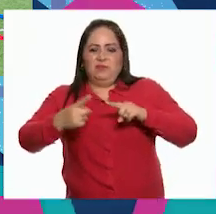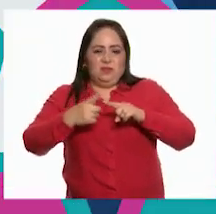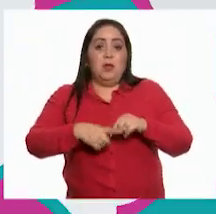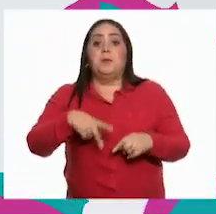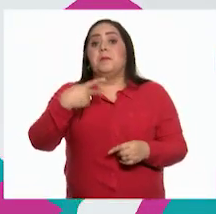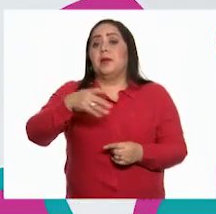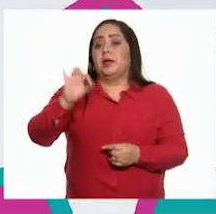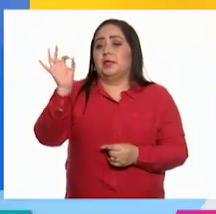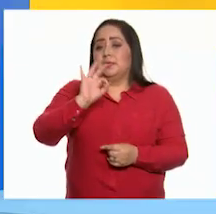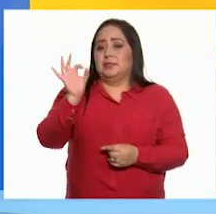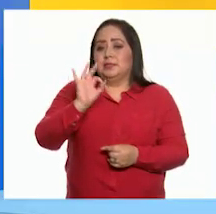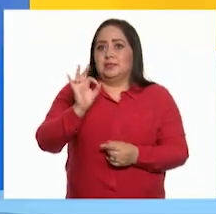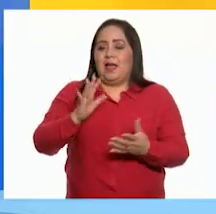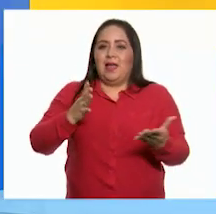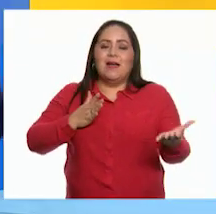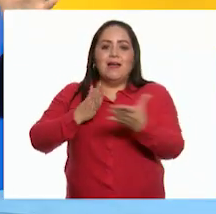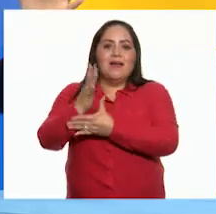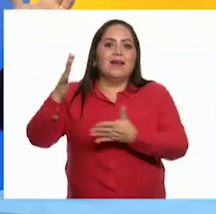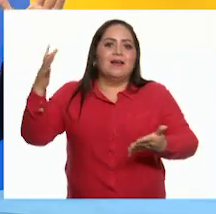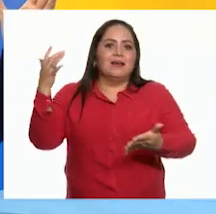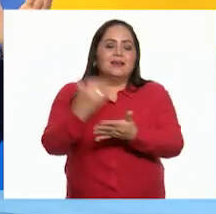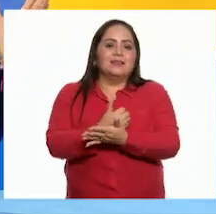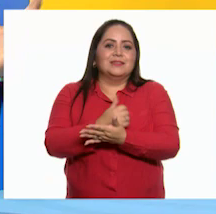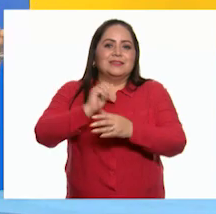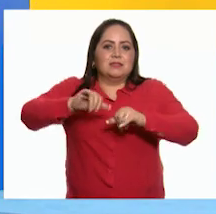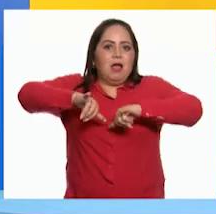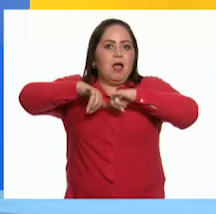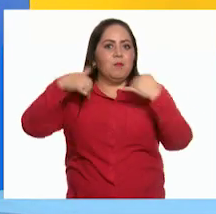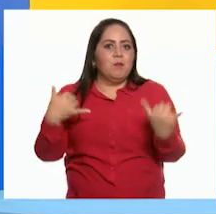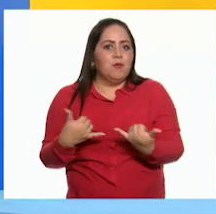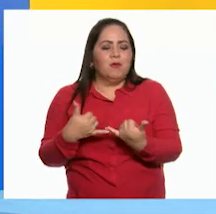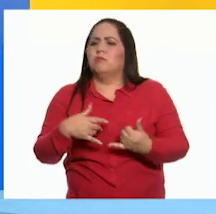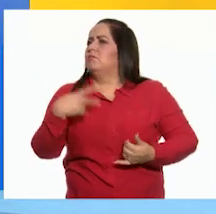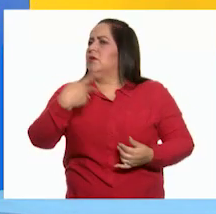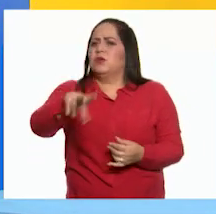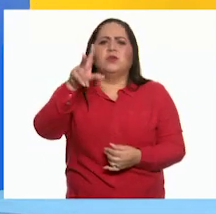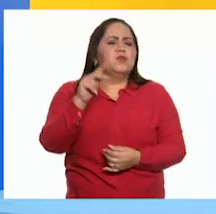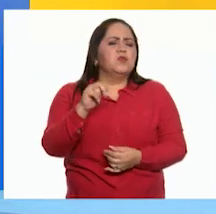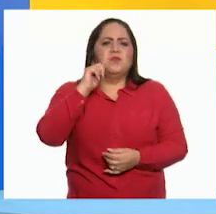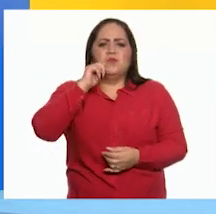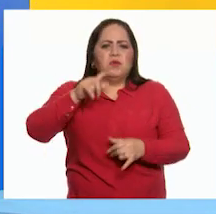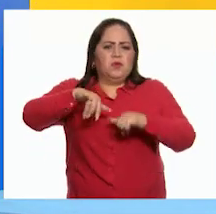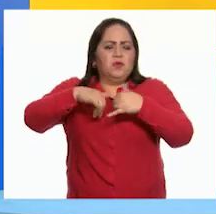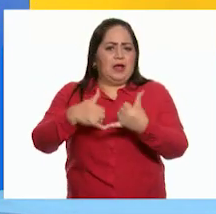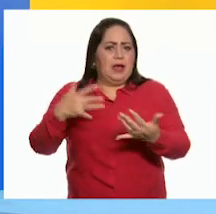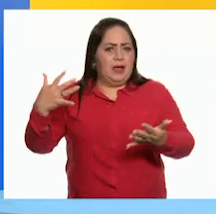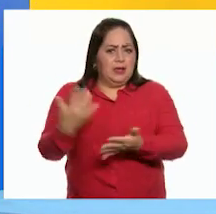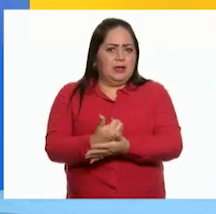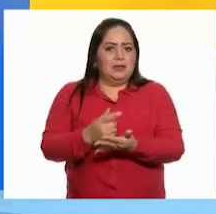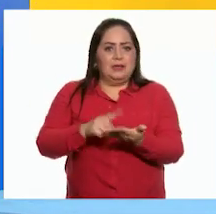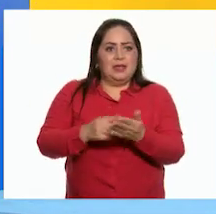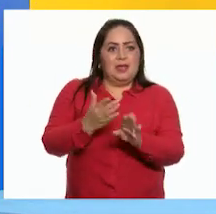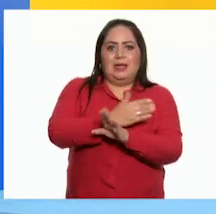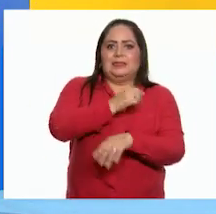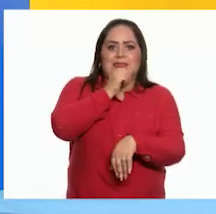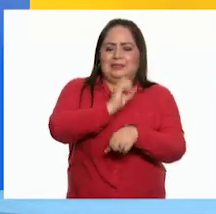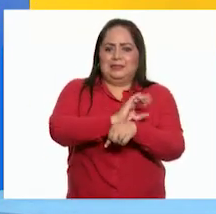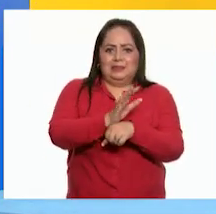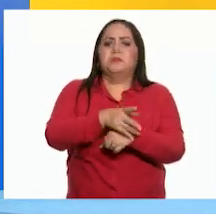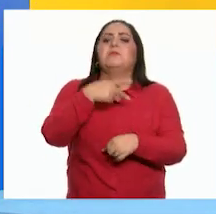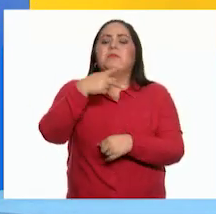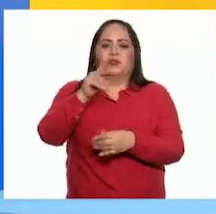Quizás lograron la meta final, la de ser campeones. No importa que la copa que hayan ganado antes de la pandemia